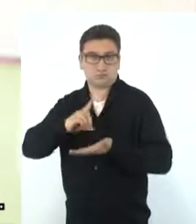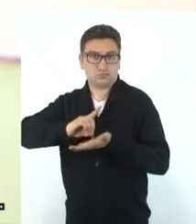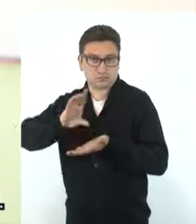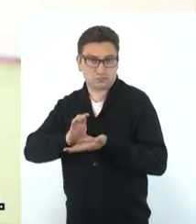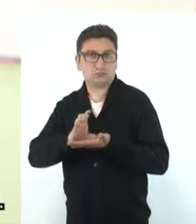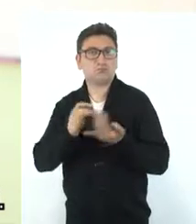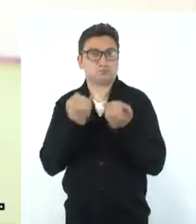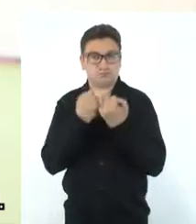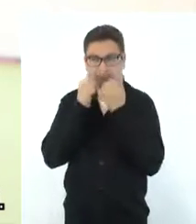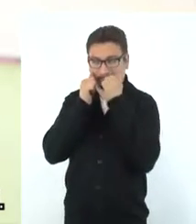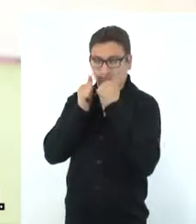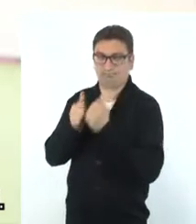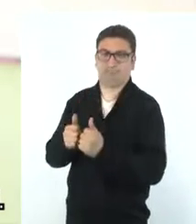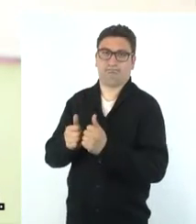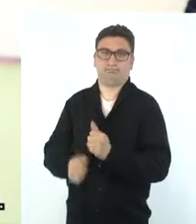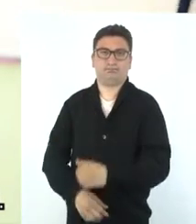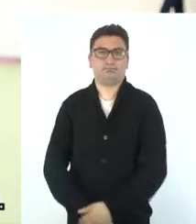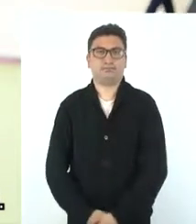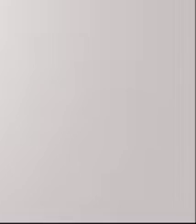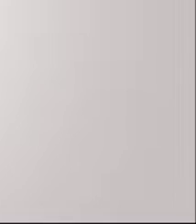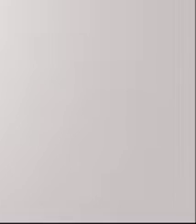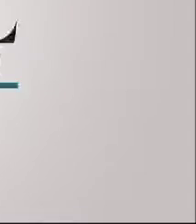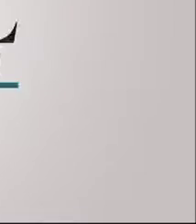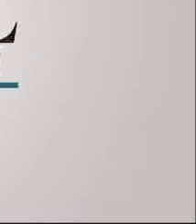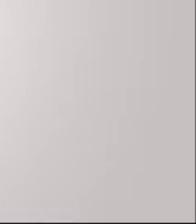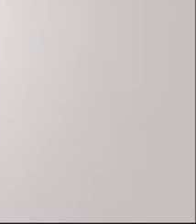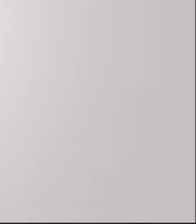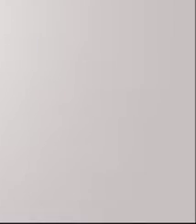discapacidad vea por las personas con discapacidad.